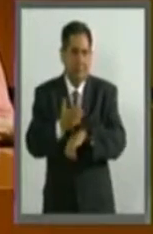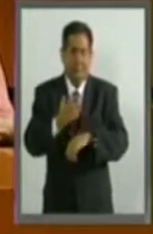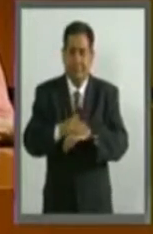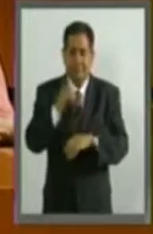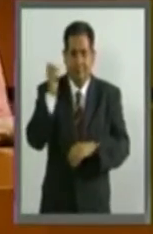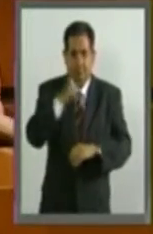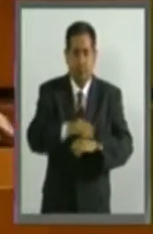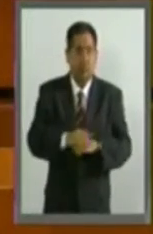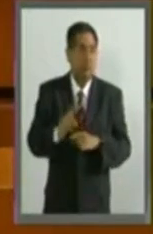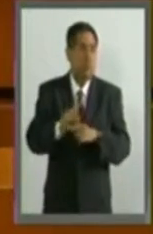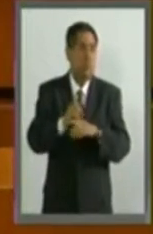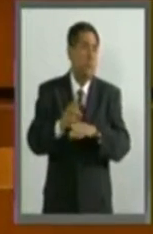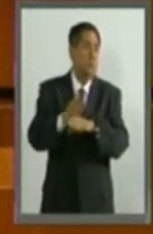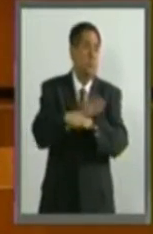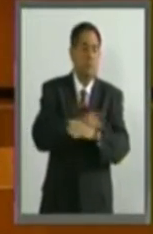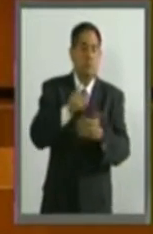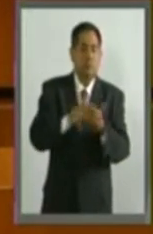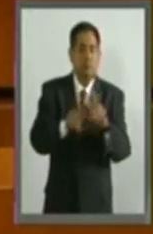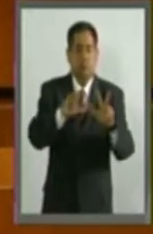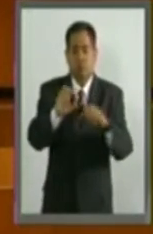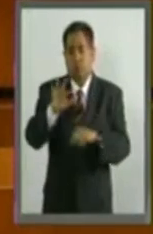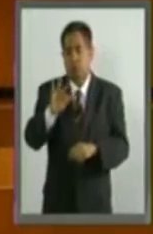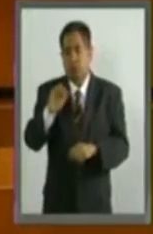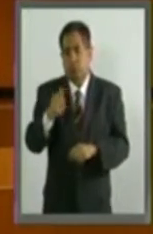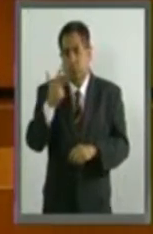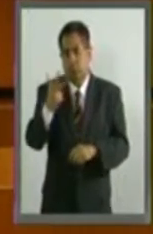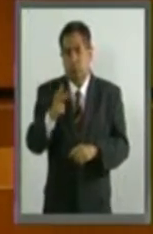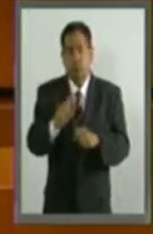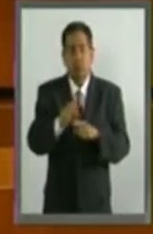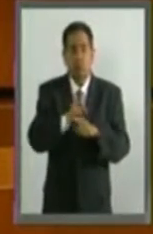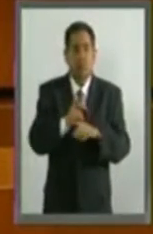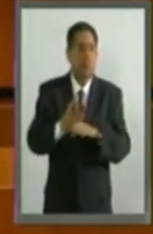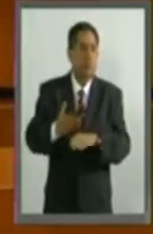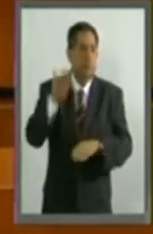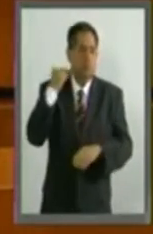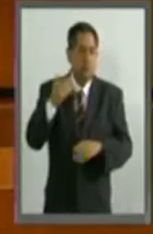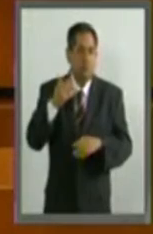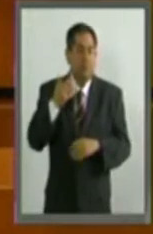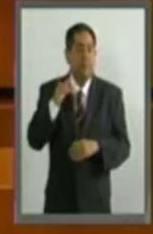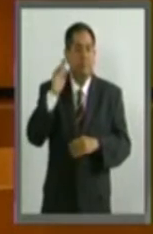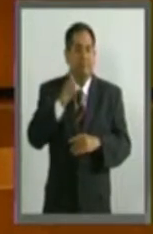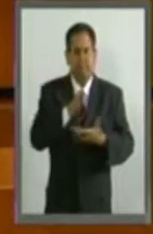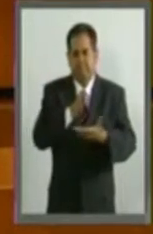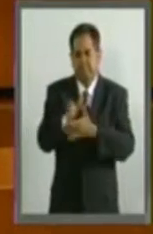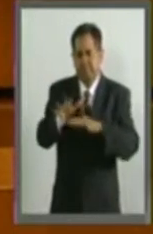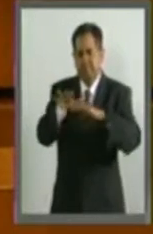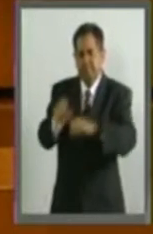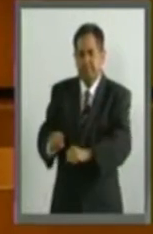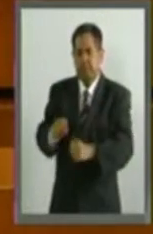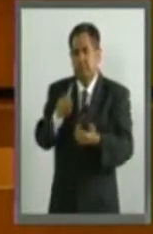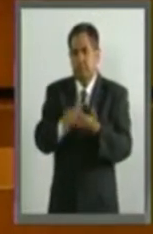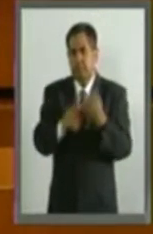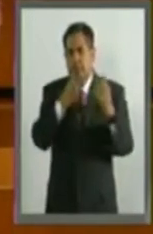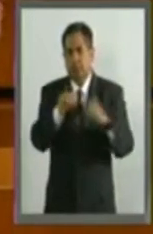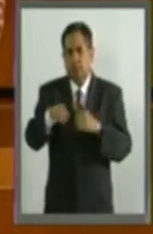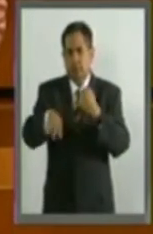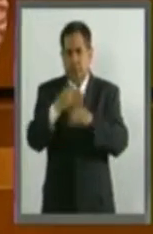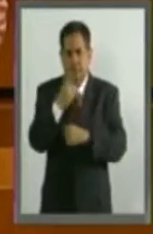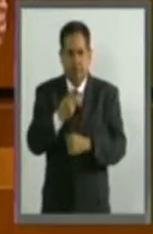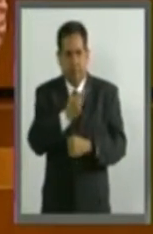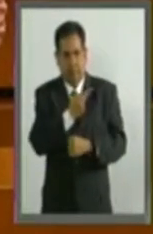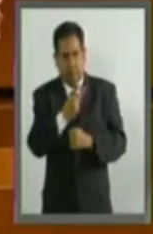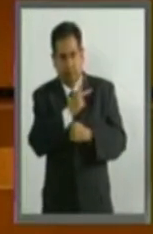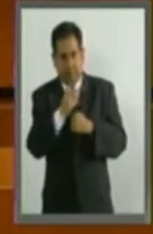desde la guerra de 1848 y desde el intento de invasión de 1914 entre estos dos